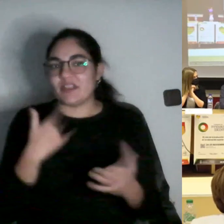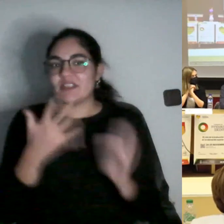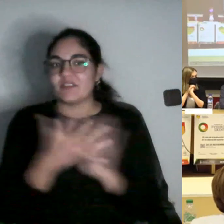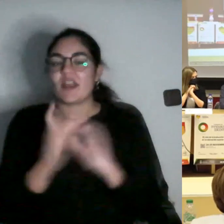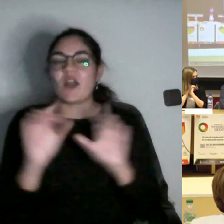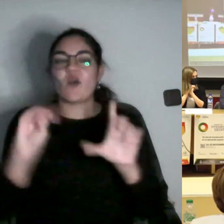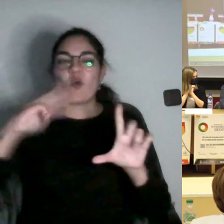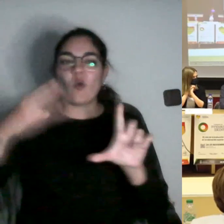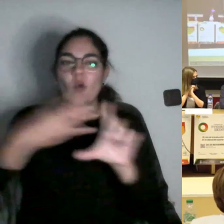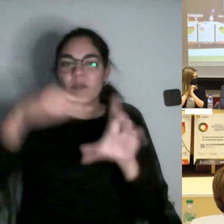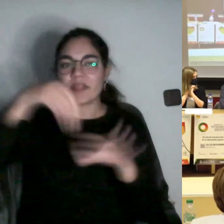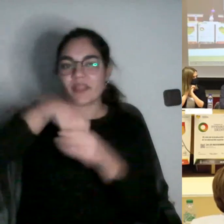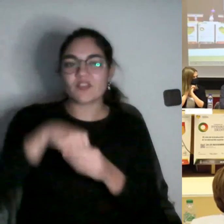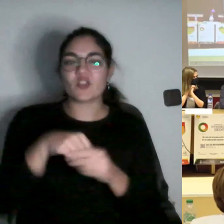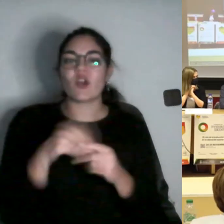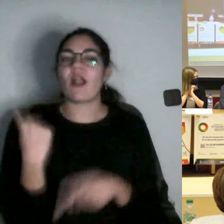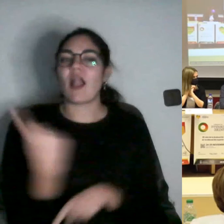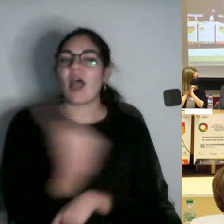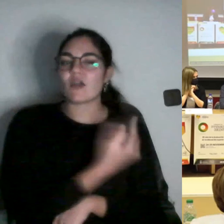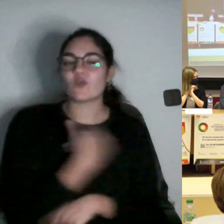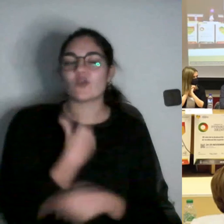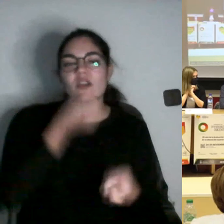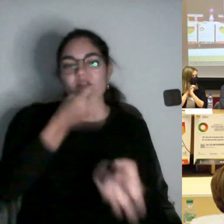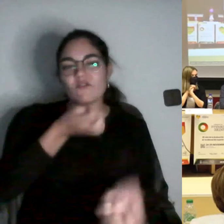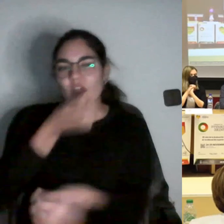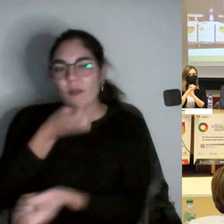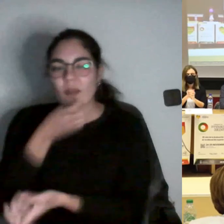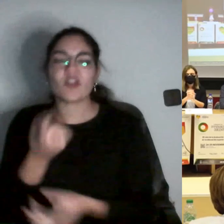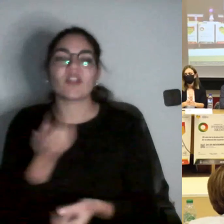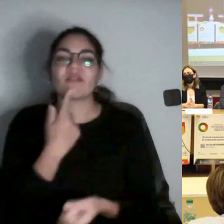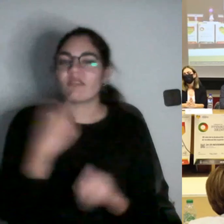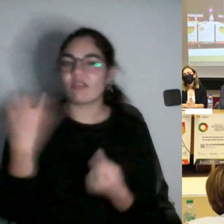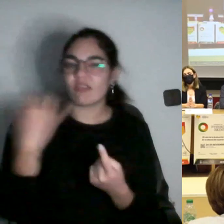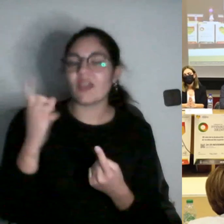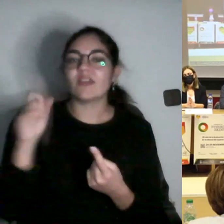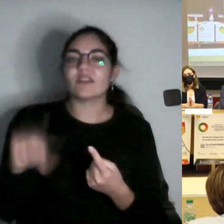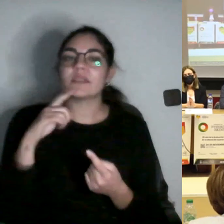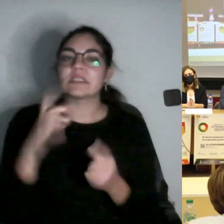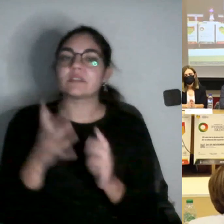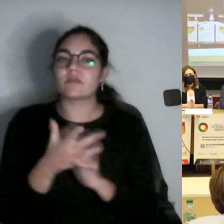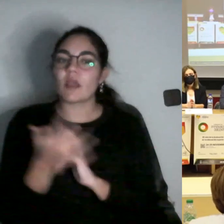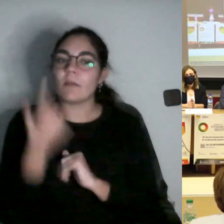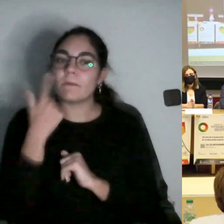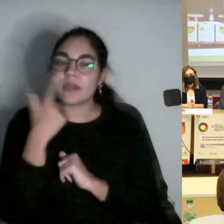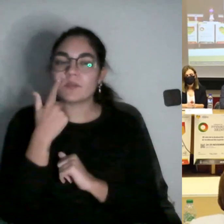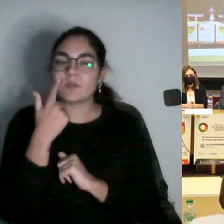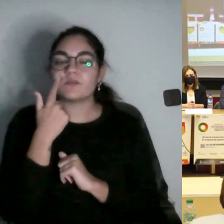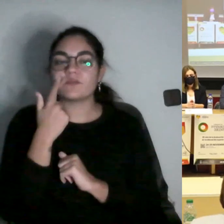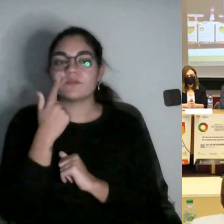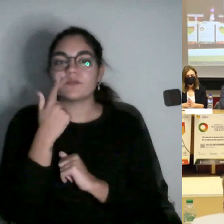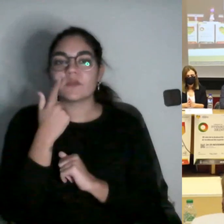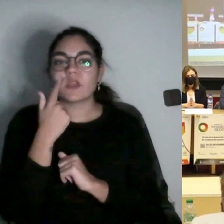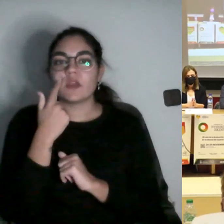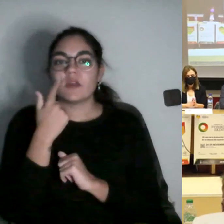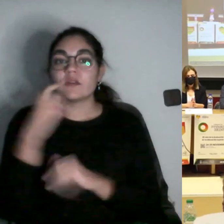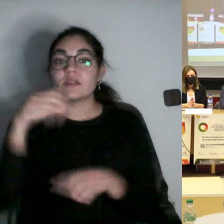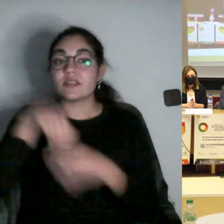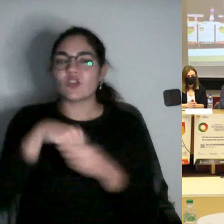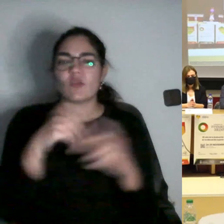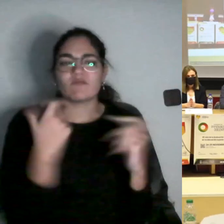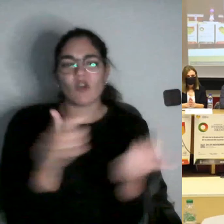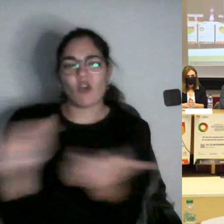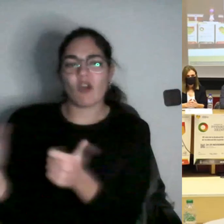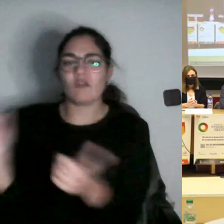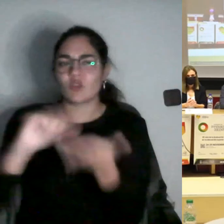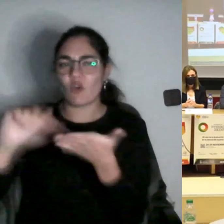miréis la información que vais a encontrar ahí y sobre todo os animéis a poneros en contacto con estas oficinas y sobre